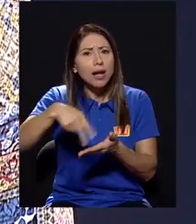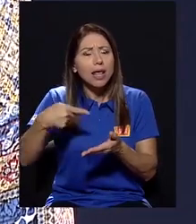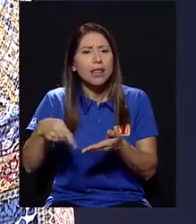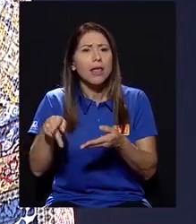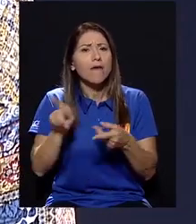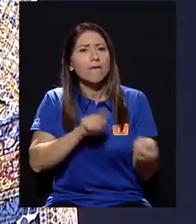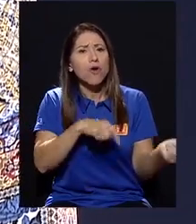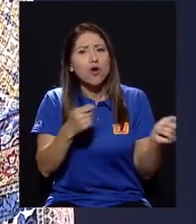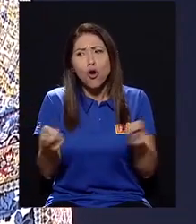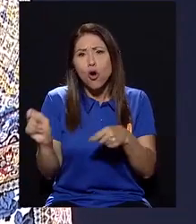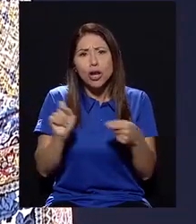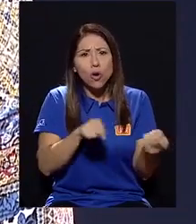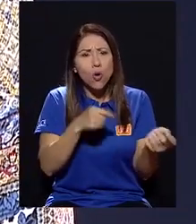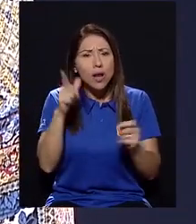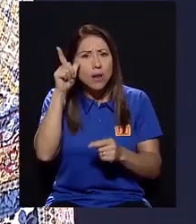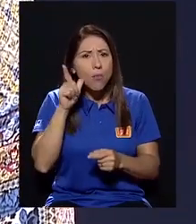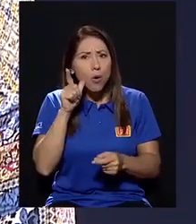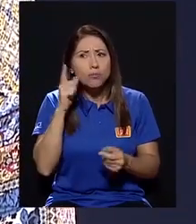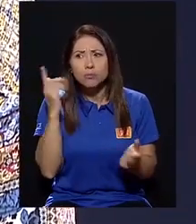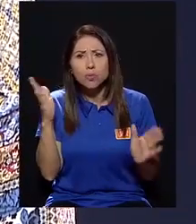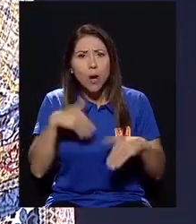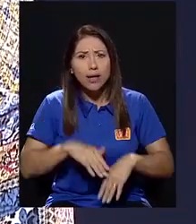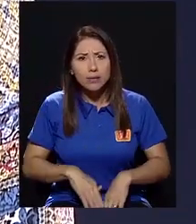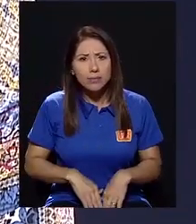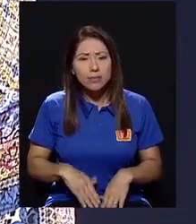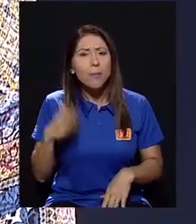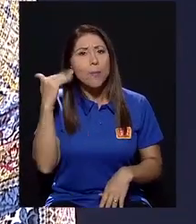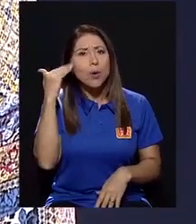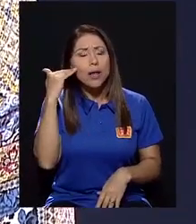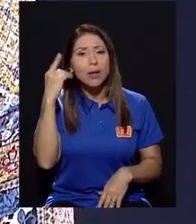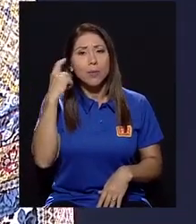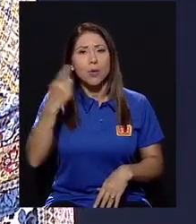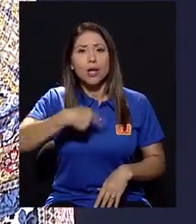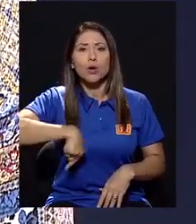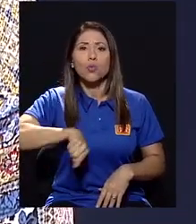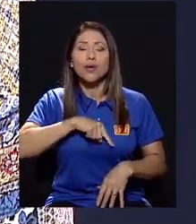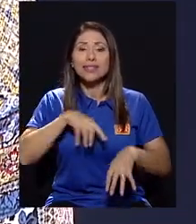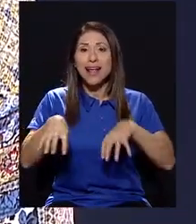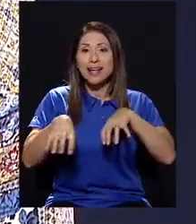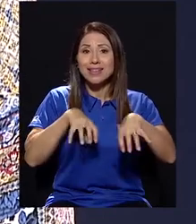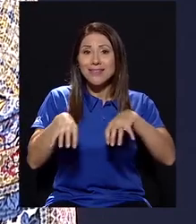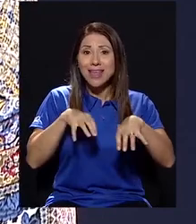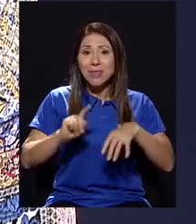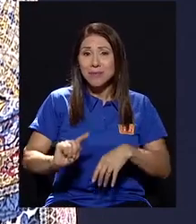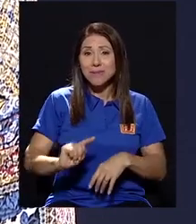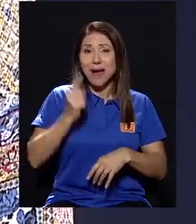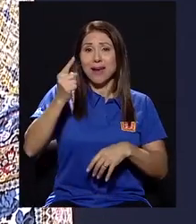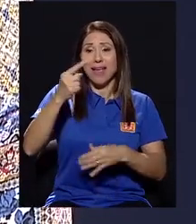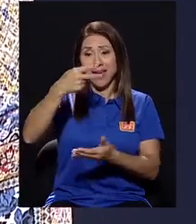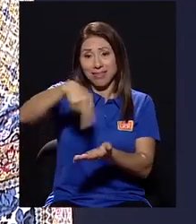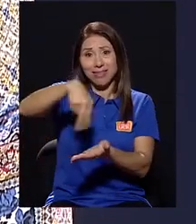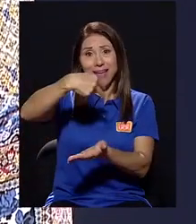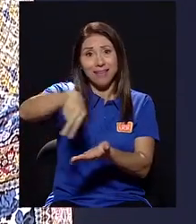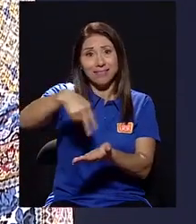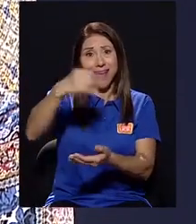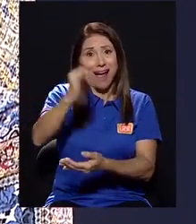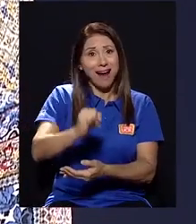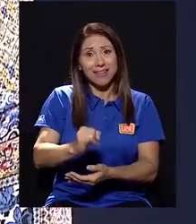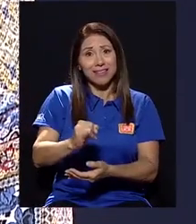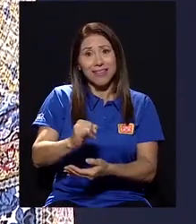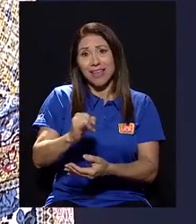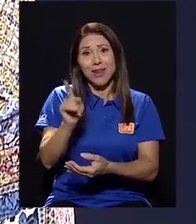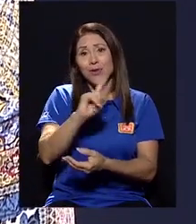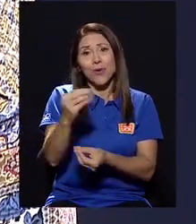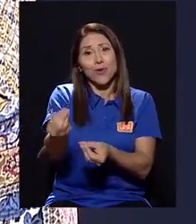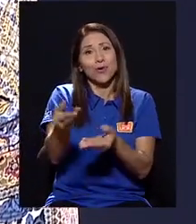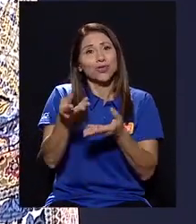provincia de Limón? Porque no lo hay. ¿Por qué? Porque nuestra actividad primaria, la danza, el arte, no nos da de comer. Eso es